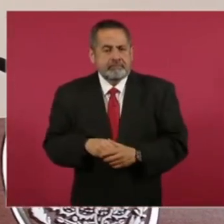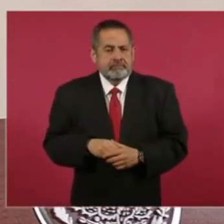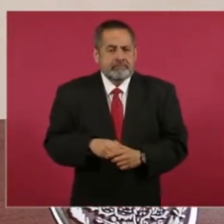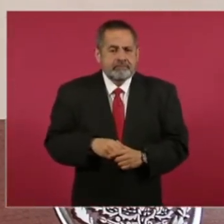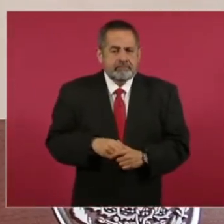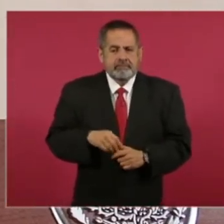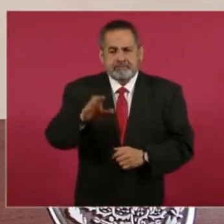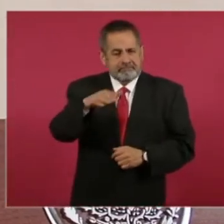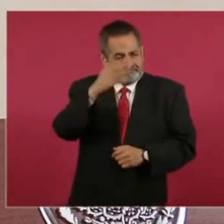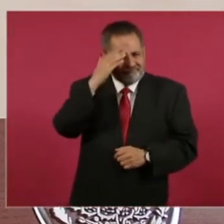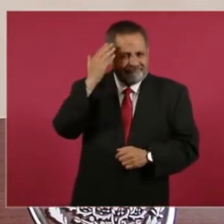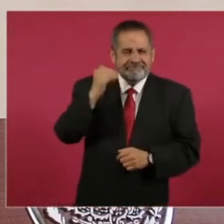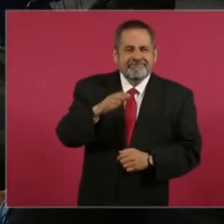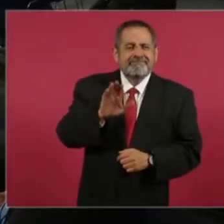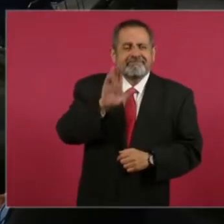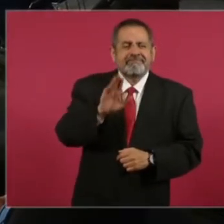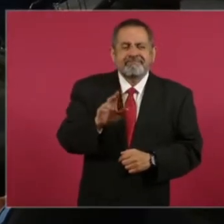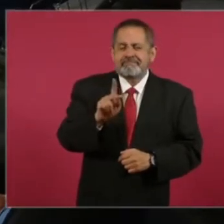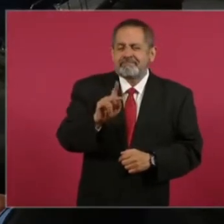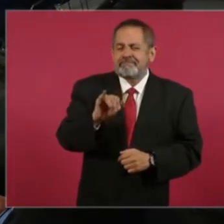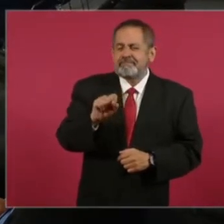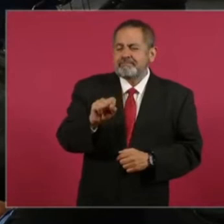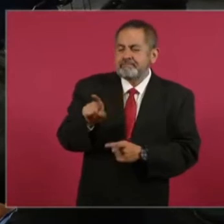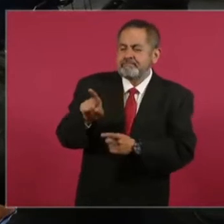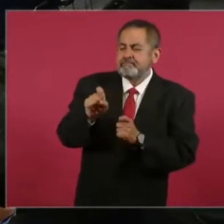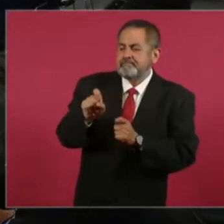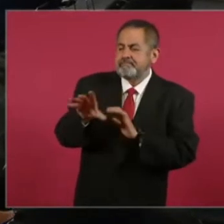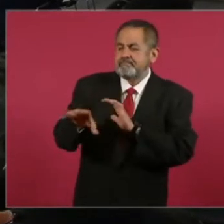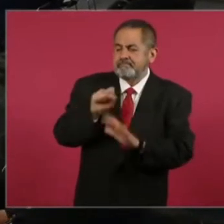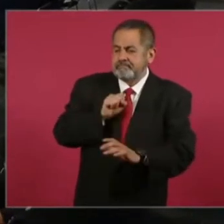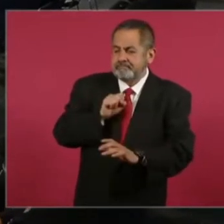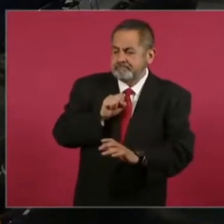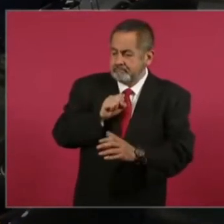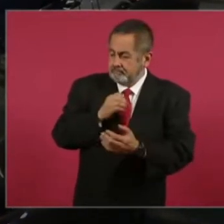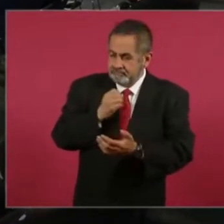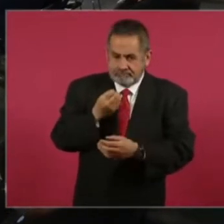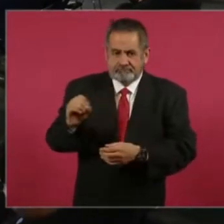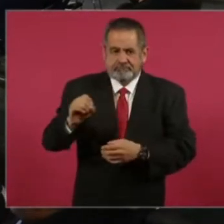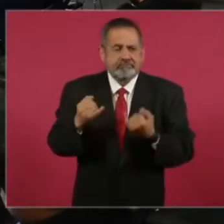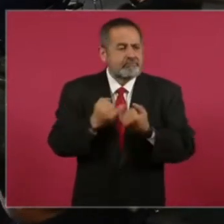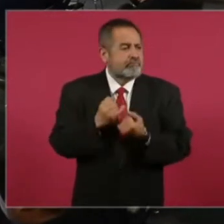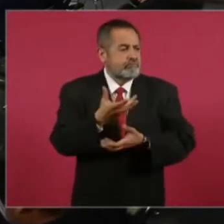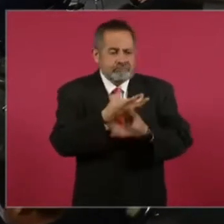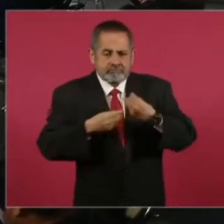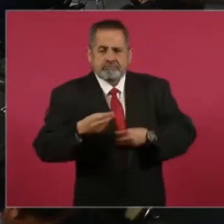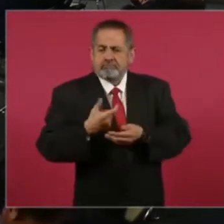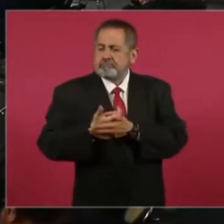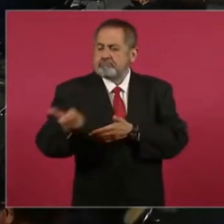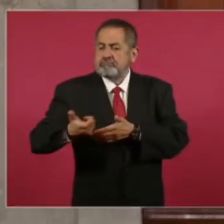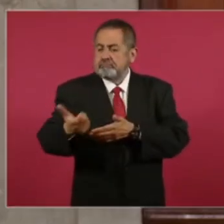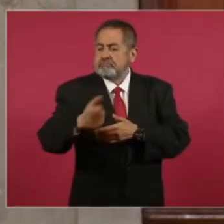sí cobro de piso cobro de piso pues sí ¿qué es el equivalente? es lo mismo porque también